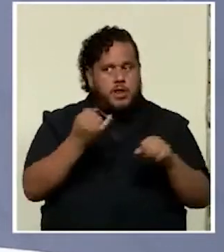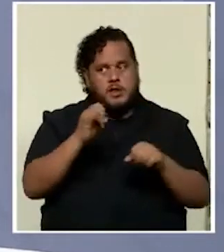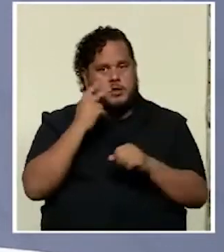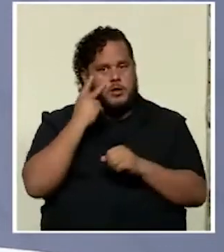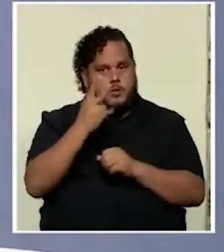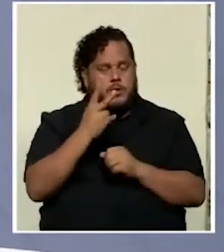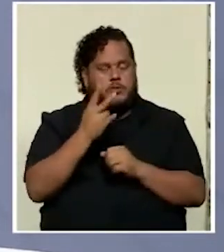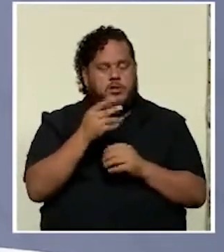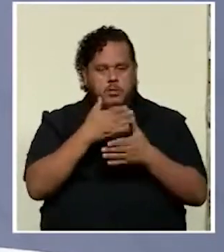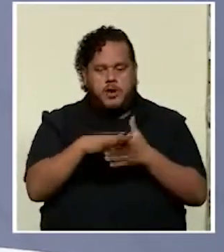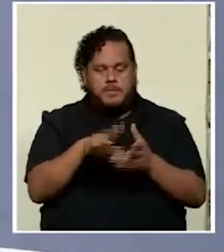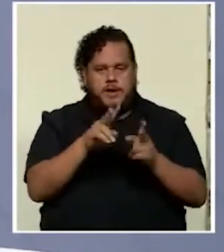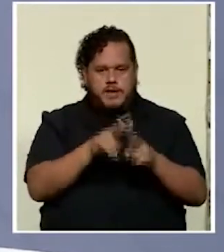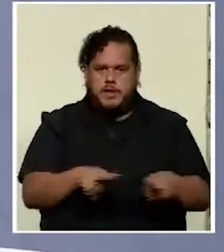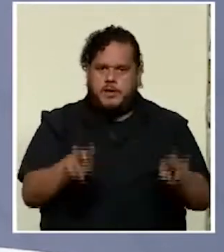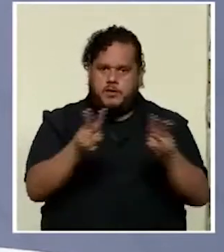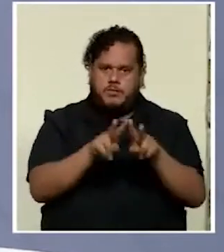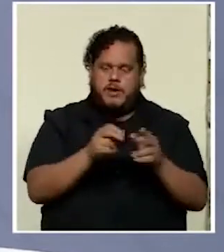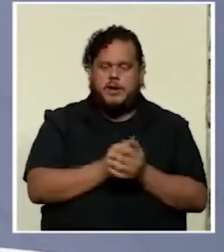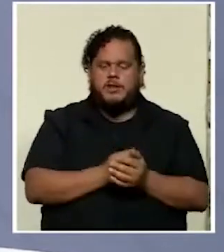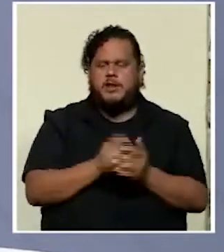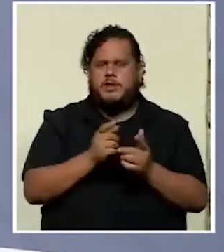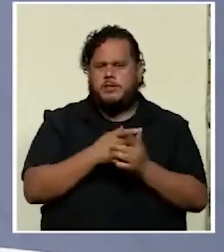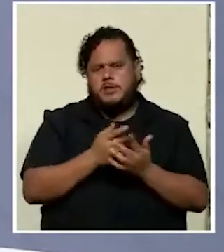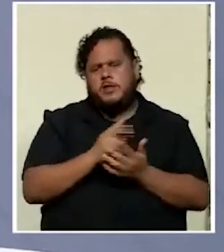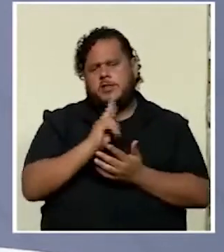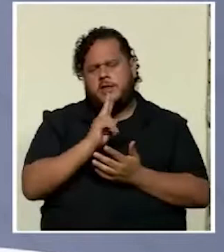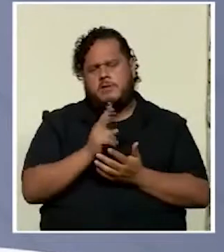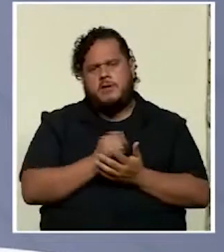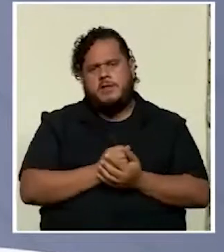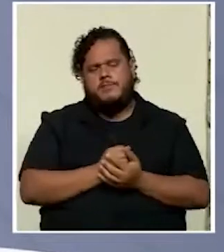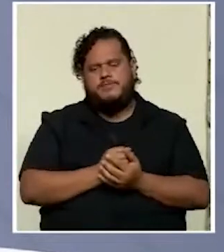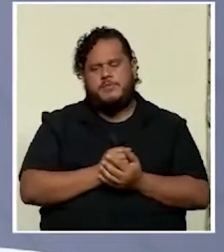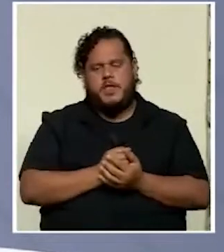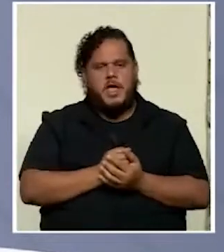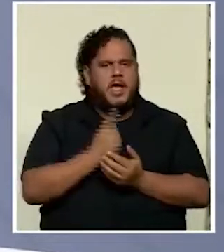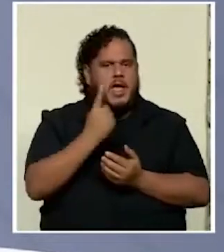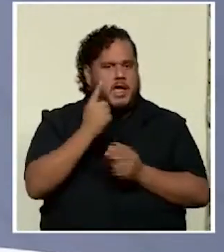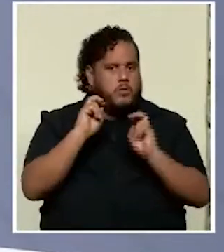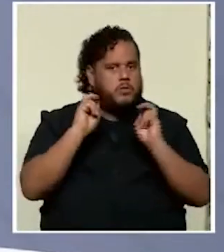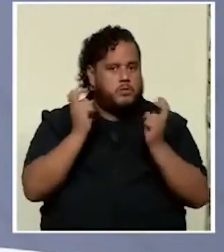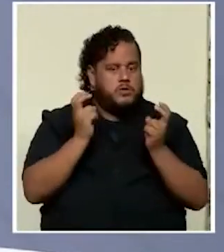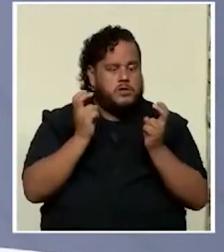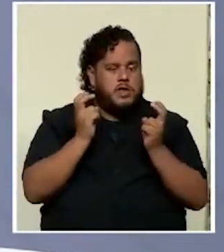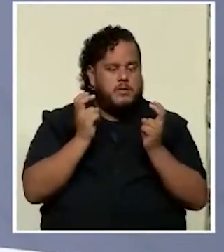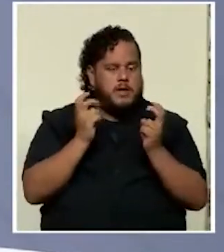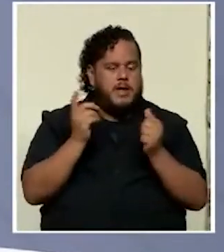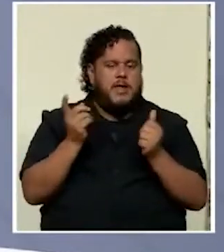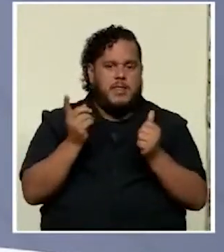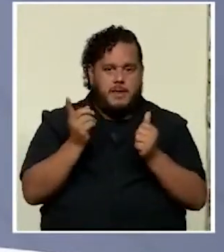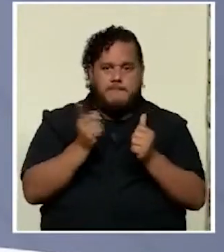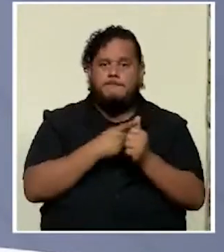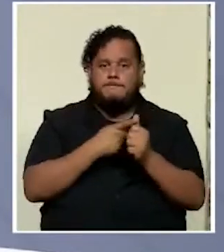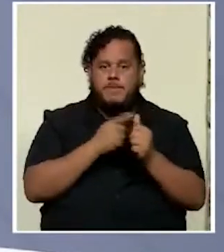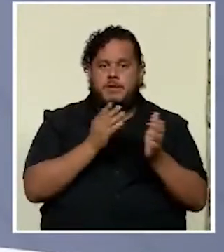parte de los valores realmente es un tema de primer orden